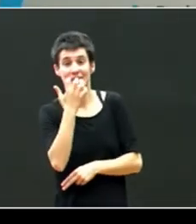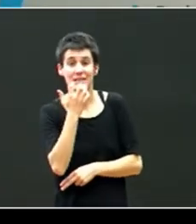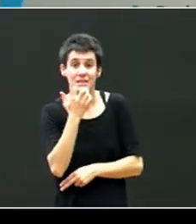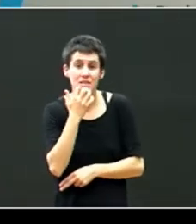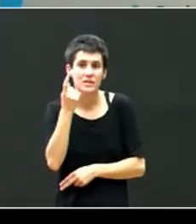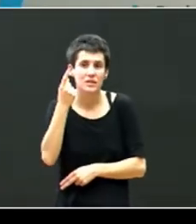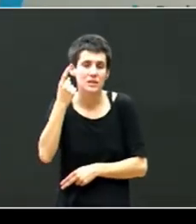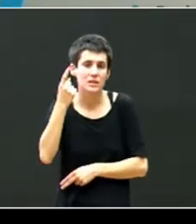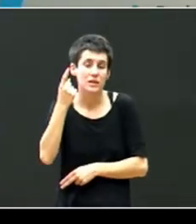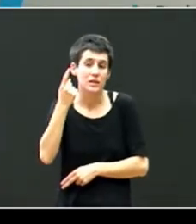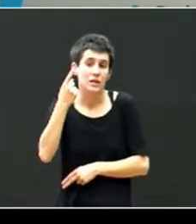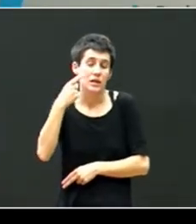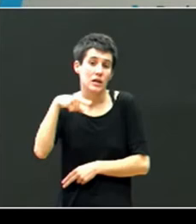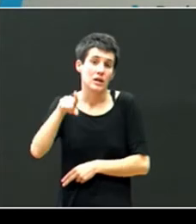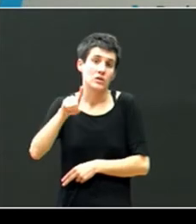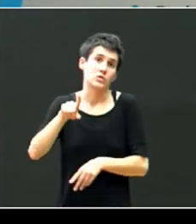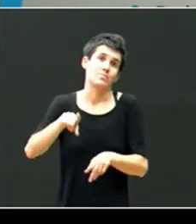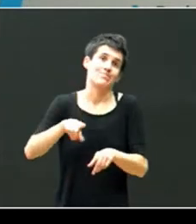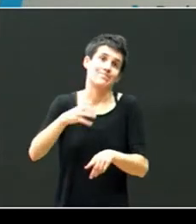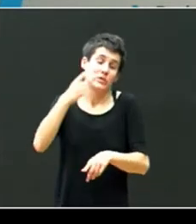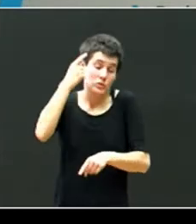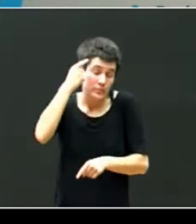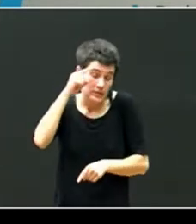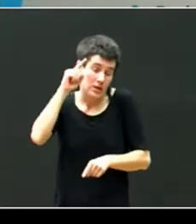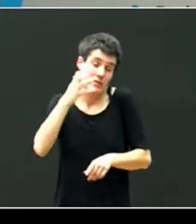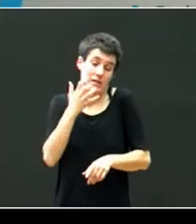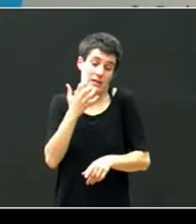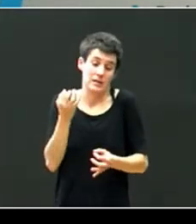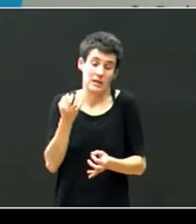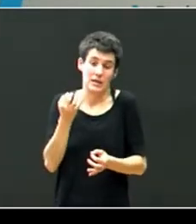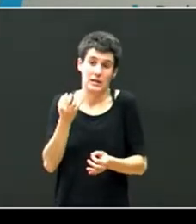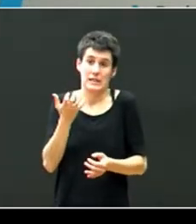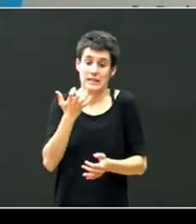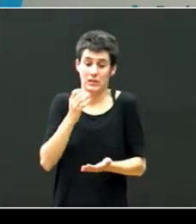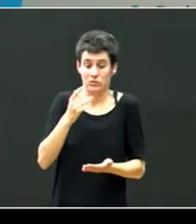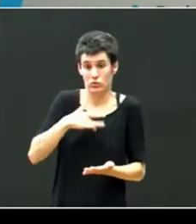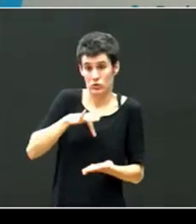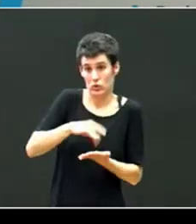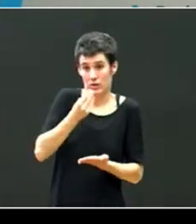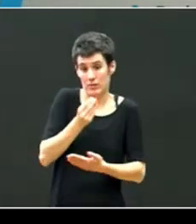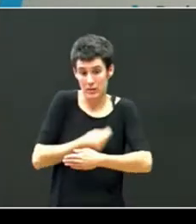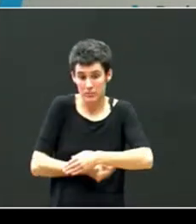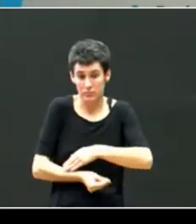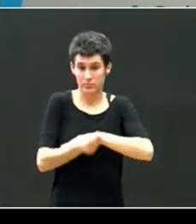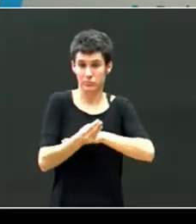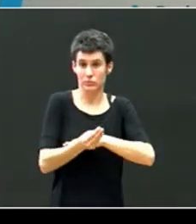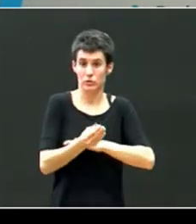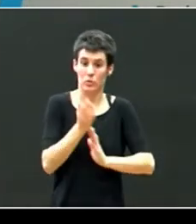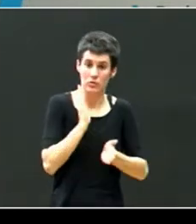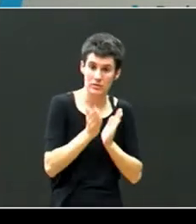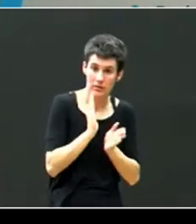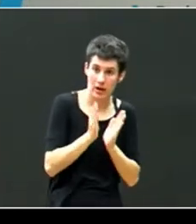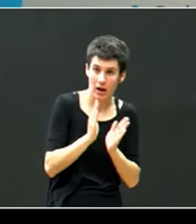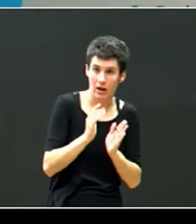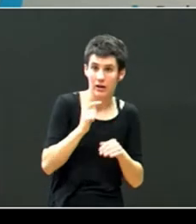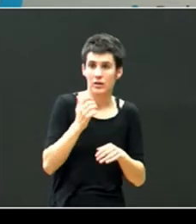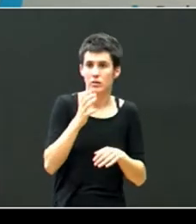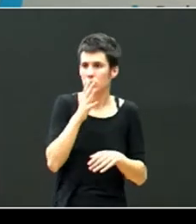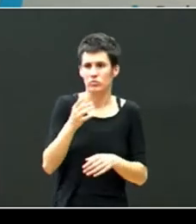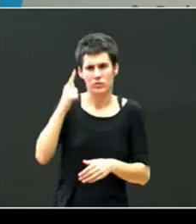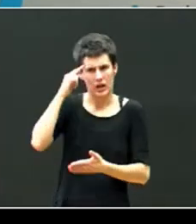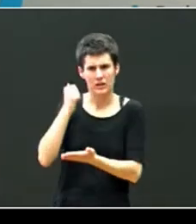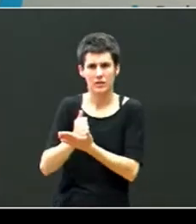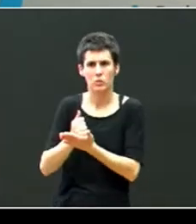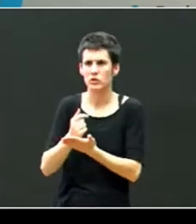trabajar el trauma temprano la epidemia oculta le llaman de hidden epidemic la epidemia oculta porque el trauma es una epidemia